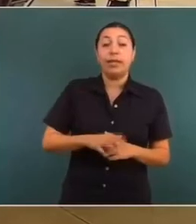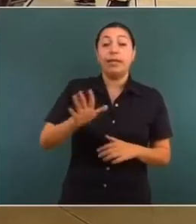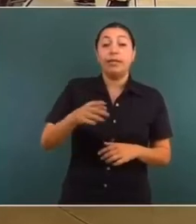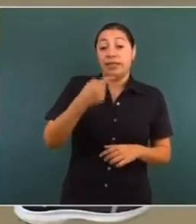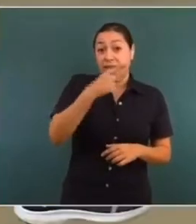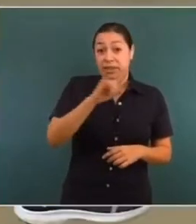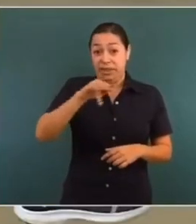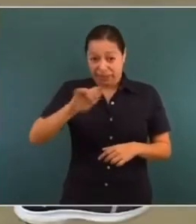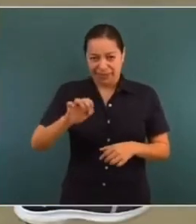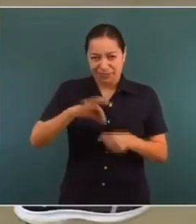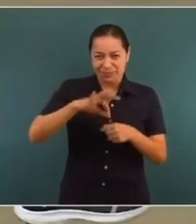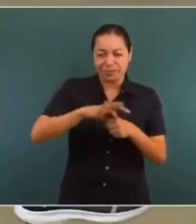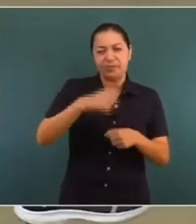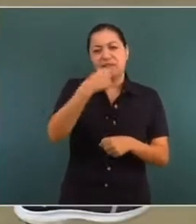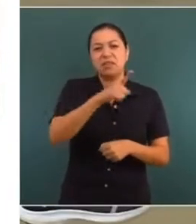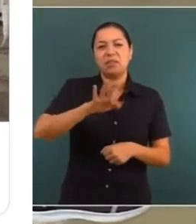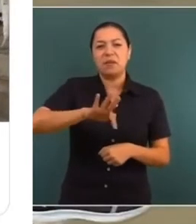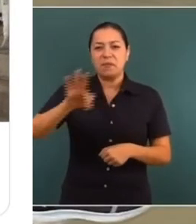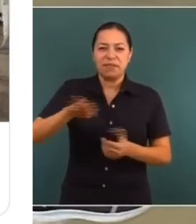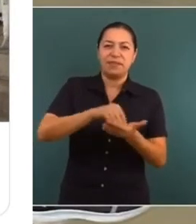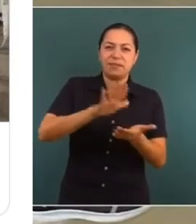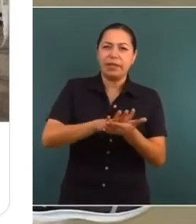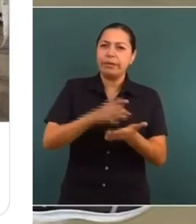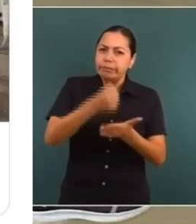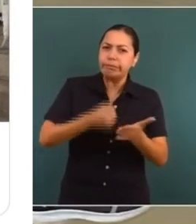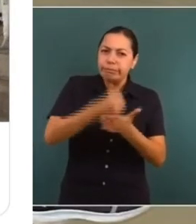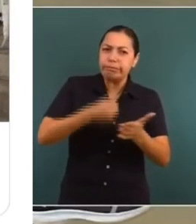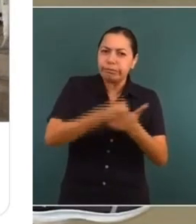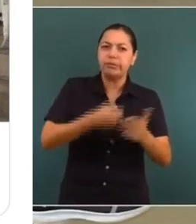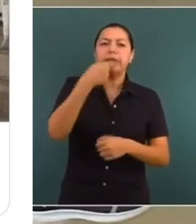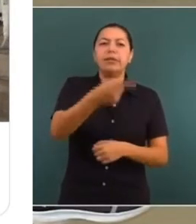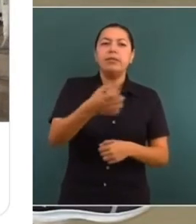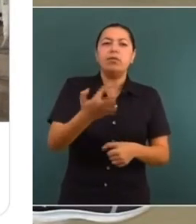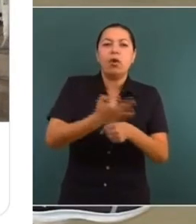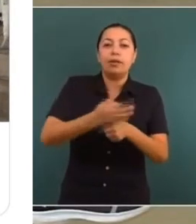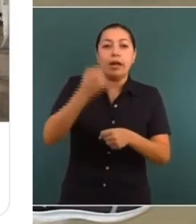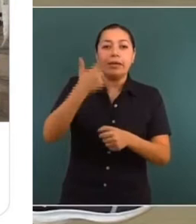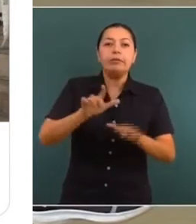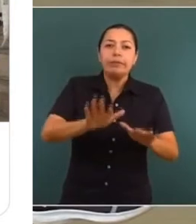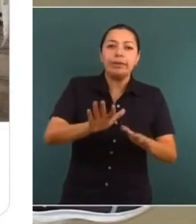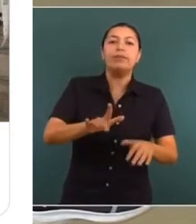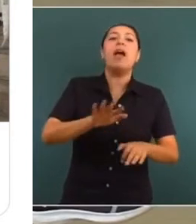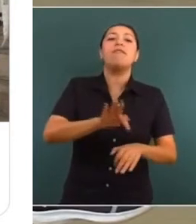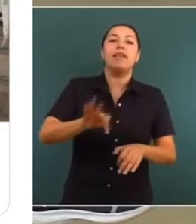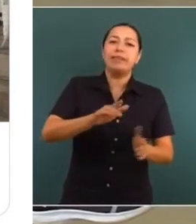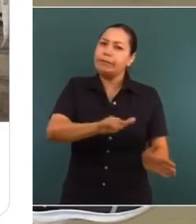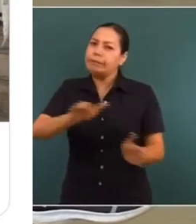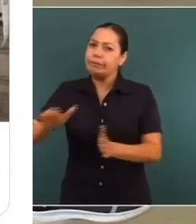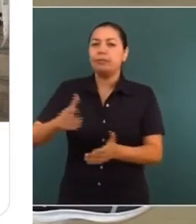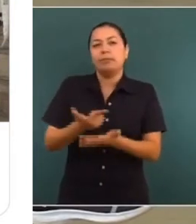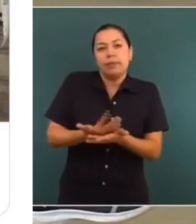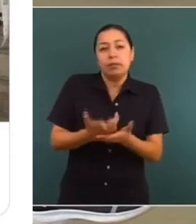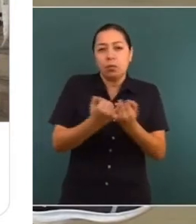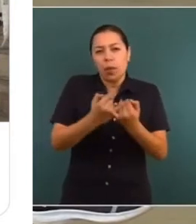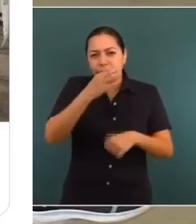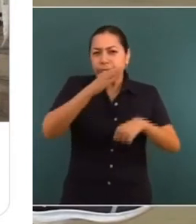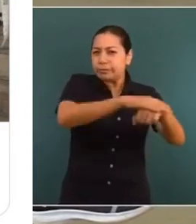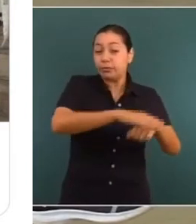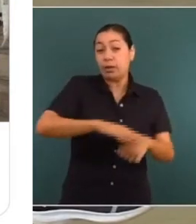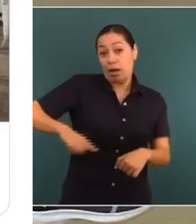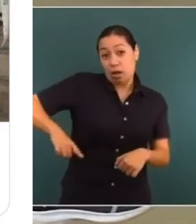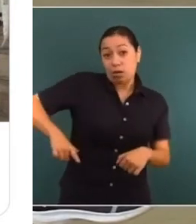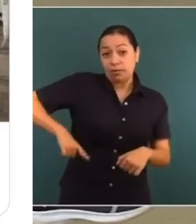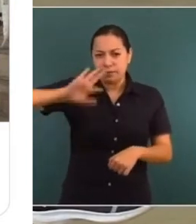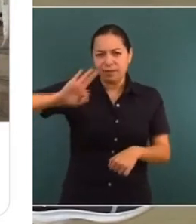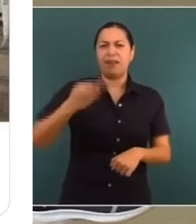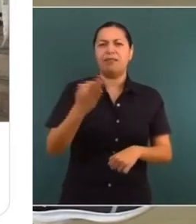Fernando, bueno, ellos fijaron una fecha, los partidos políticos dicen que se deben de aplazar los comicios, inclusive han pedido ya la intervención del gobierno federal. ¿Cuál es la